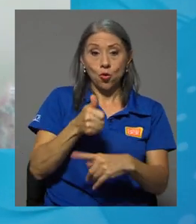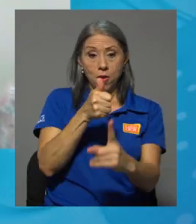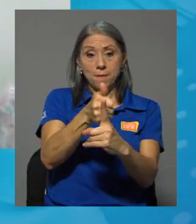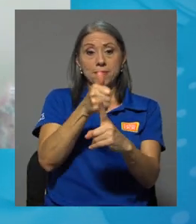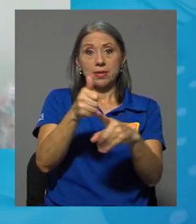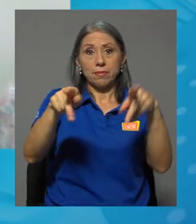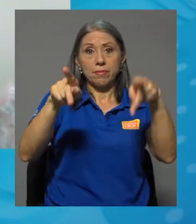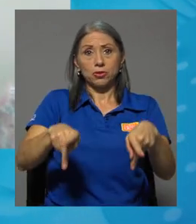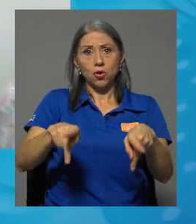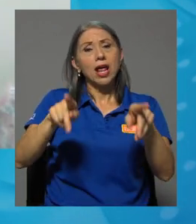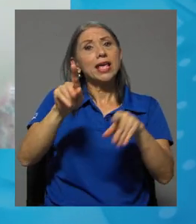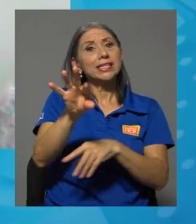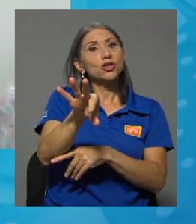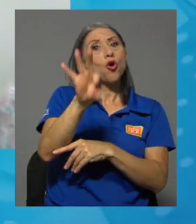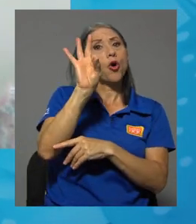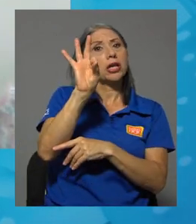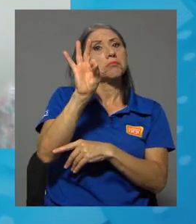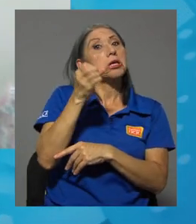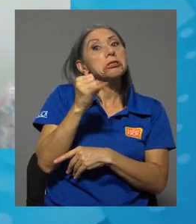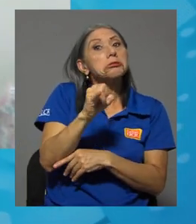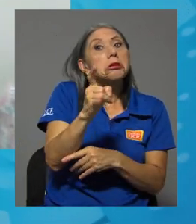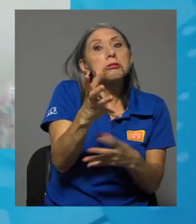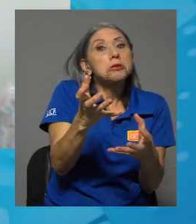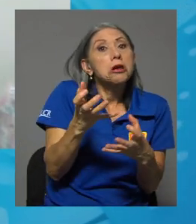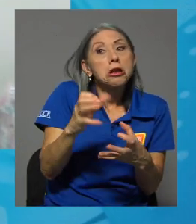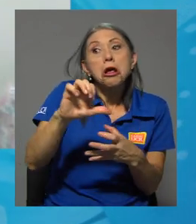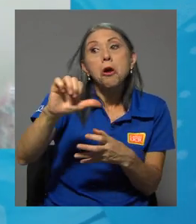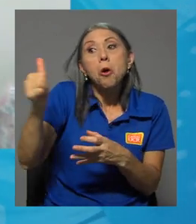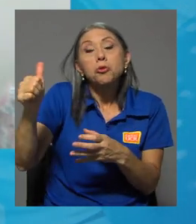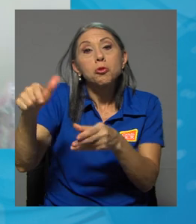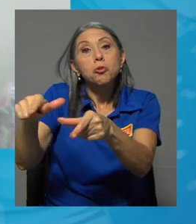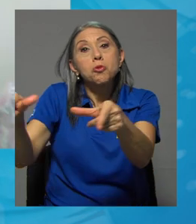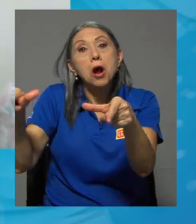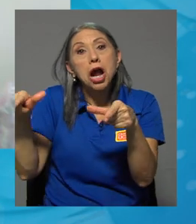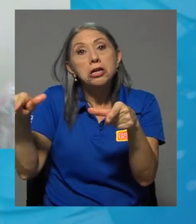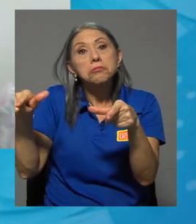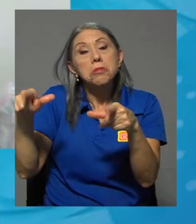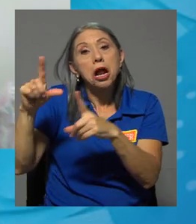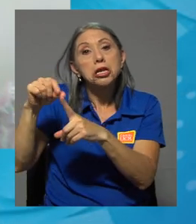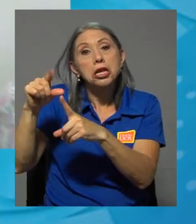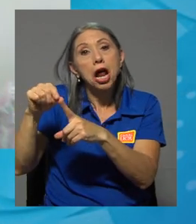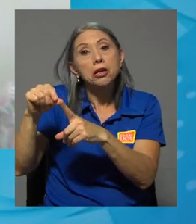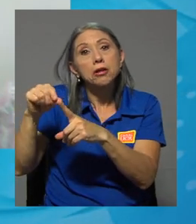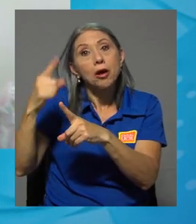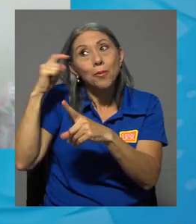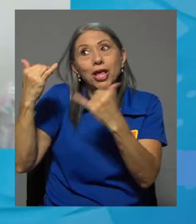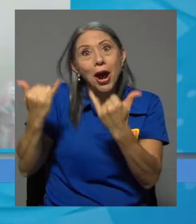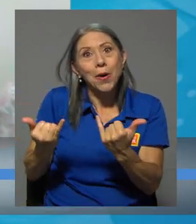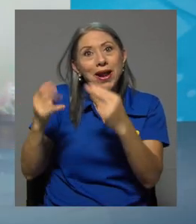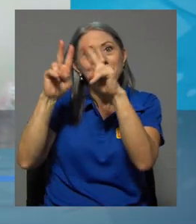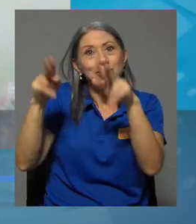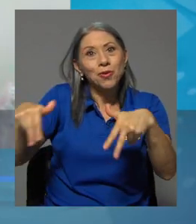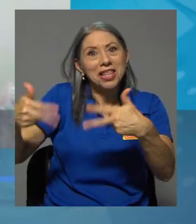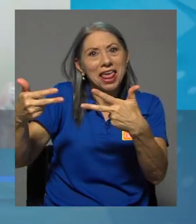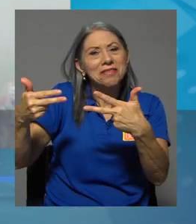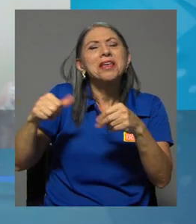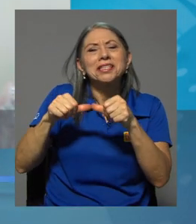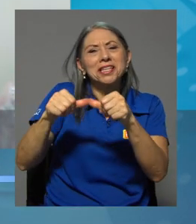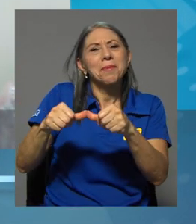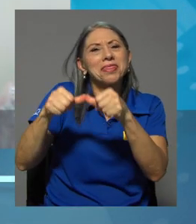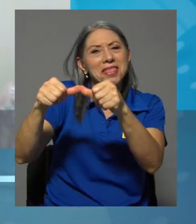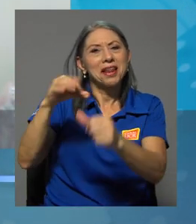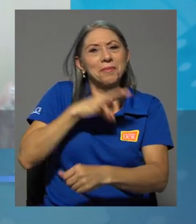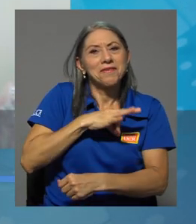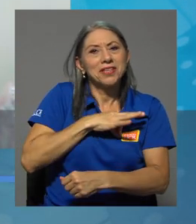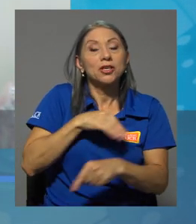puede escoger, digamos, estar en otro espacio por los motivos de virtualidad y aún así el beneficio se le mantiene. También se han hecho excepciones,